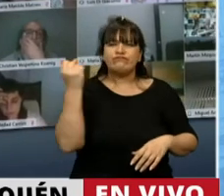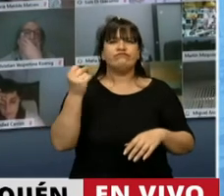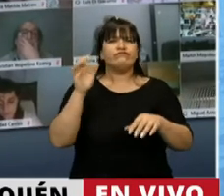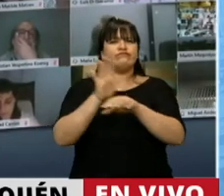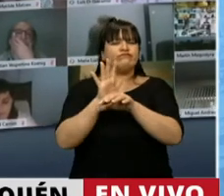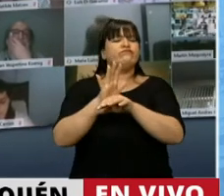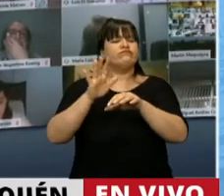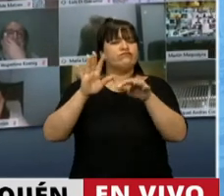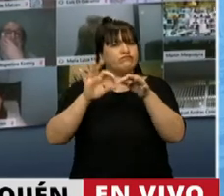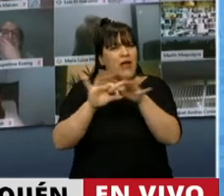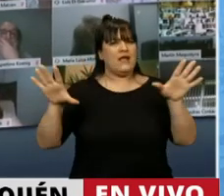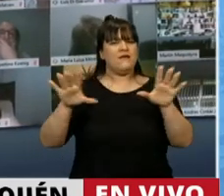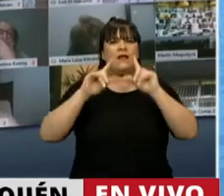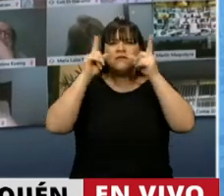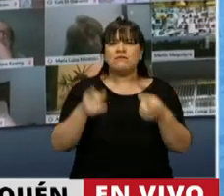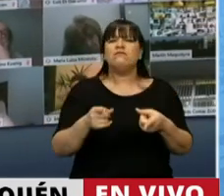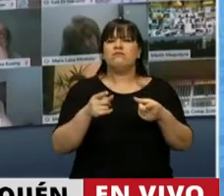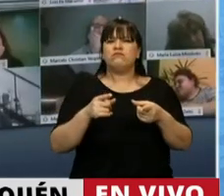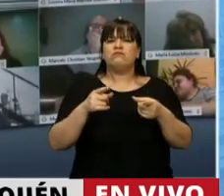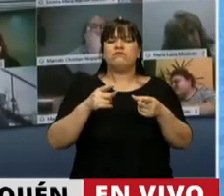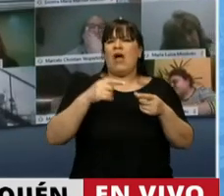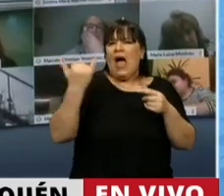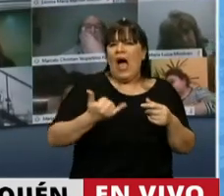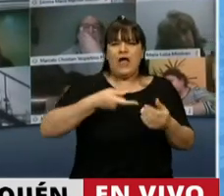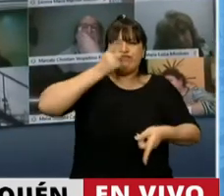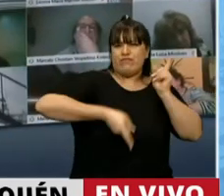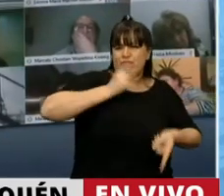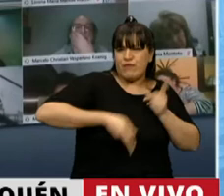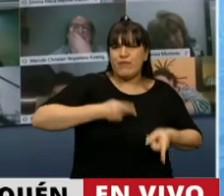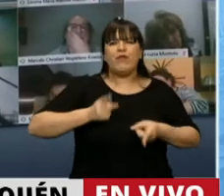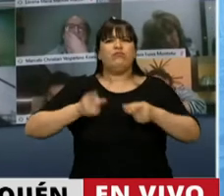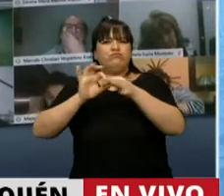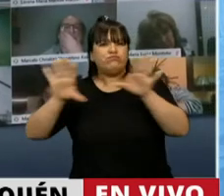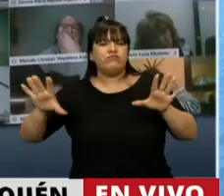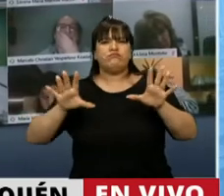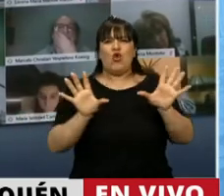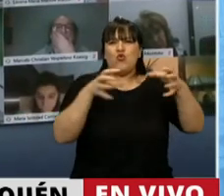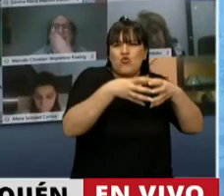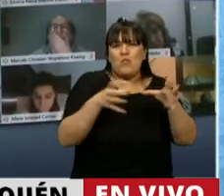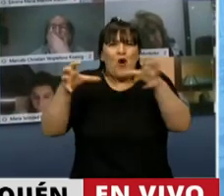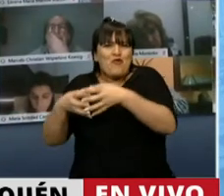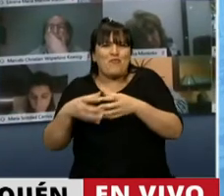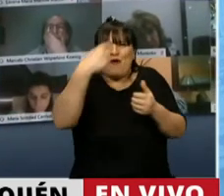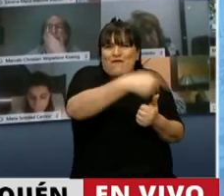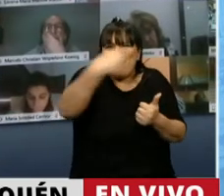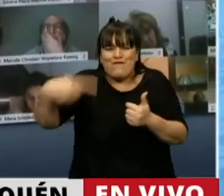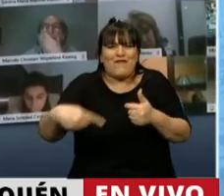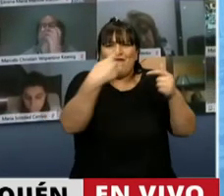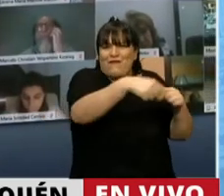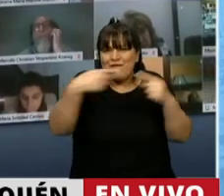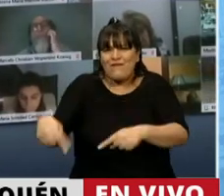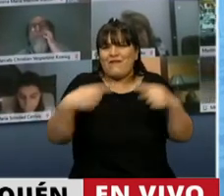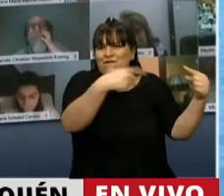antiliberales, demócratas y totalitarios, conservadores y progresistas, nacionalistas y extranjerizantes.